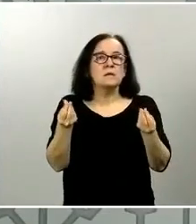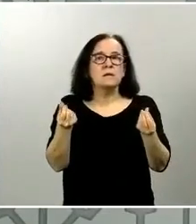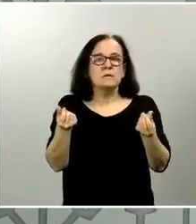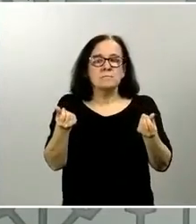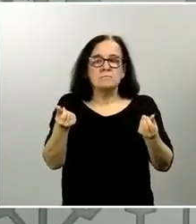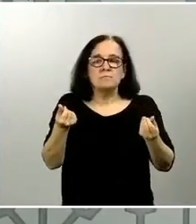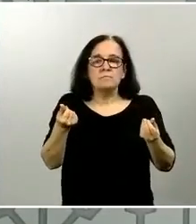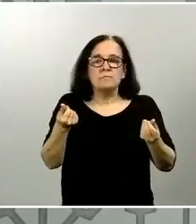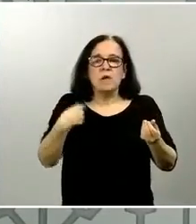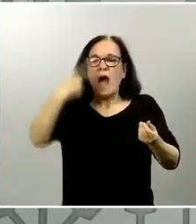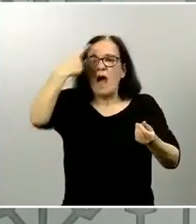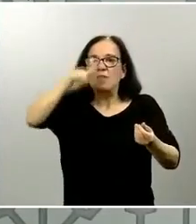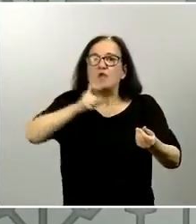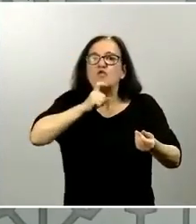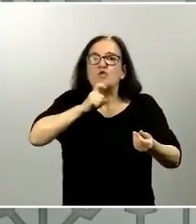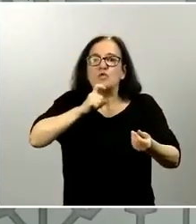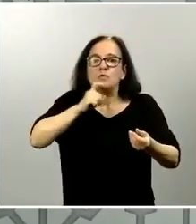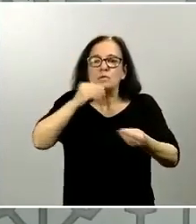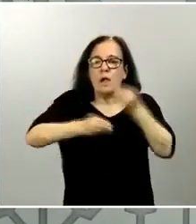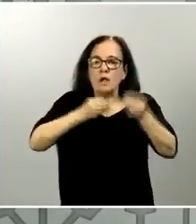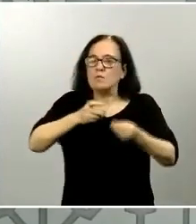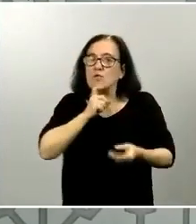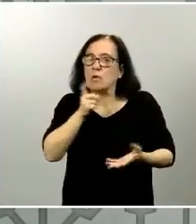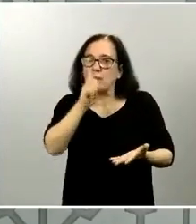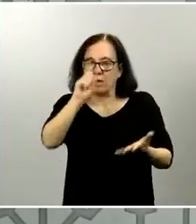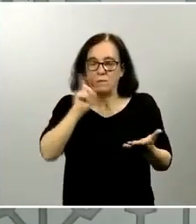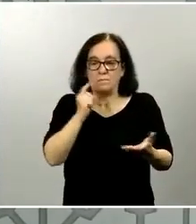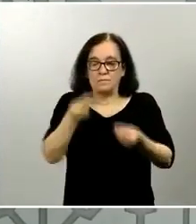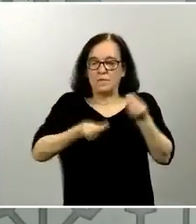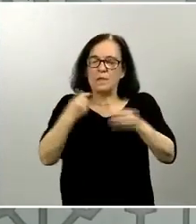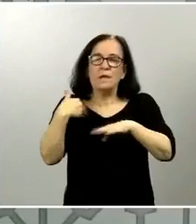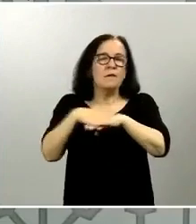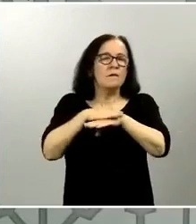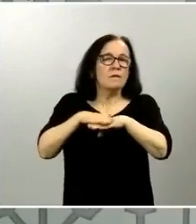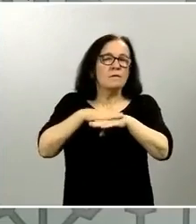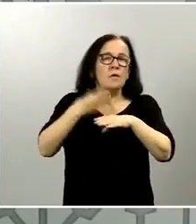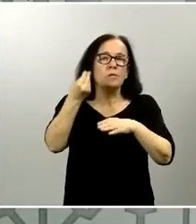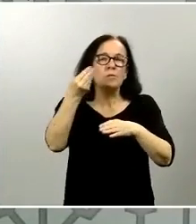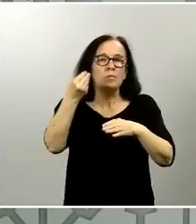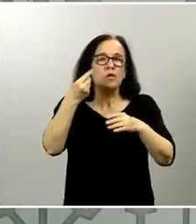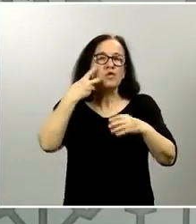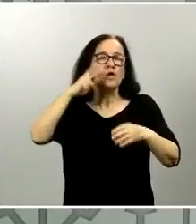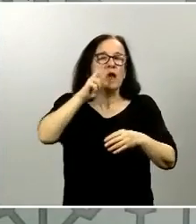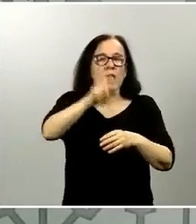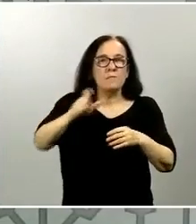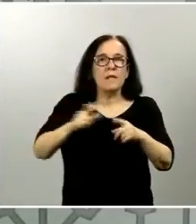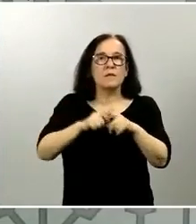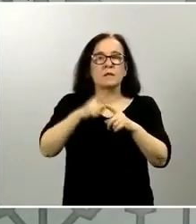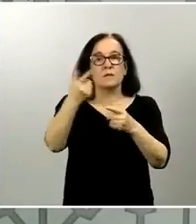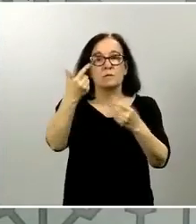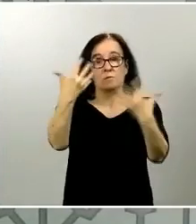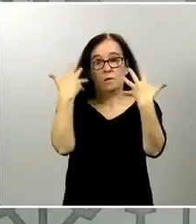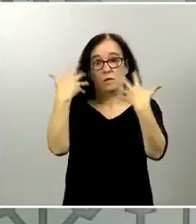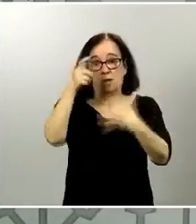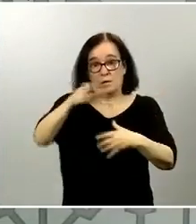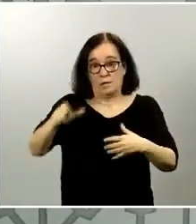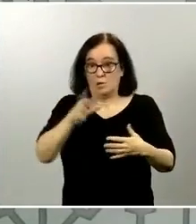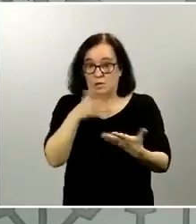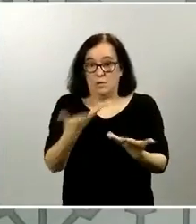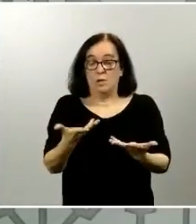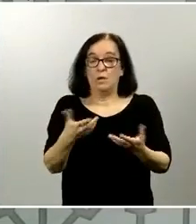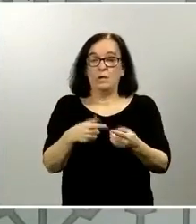de cómo hacerlo y por eso nos estamos basando en muchísimos expertos que nos están aconsejando entonces en ese sentido